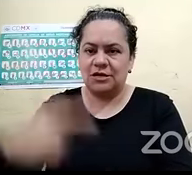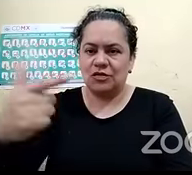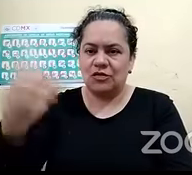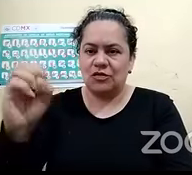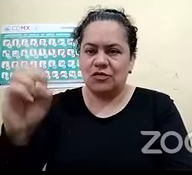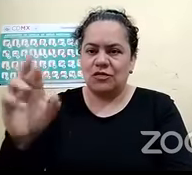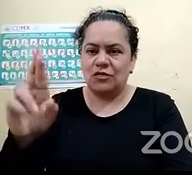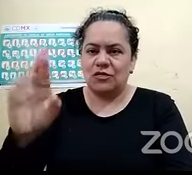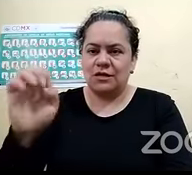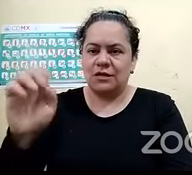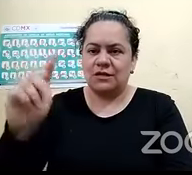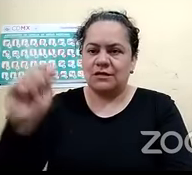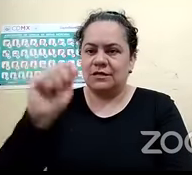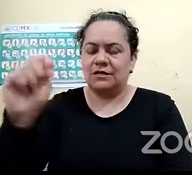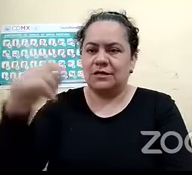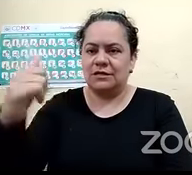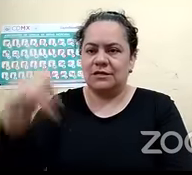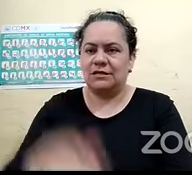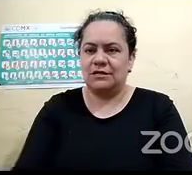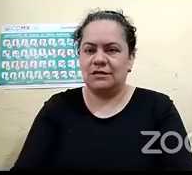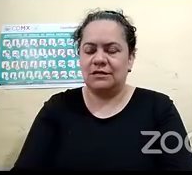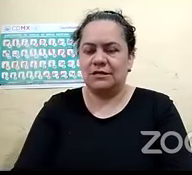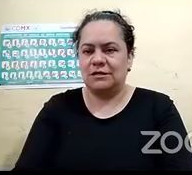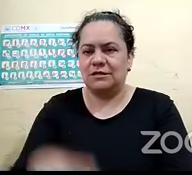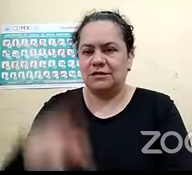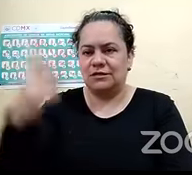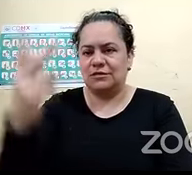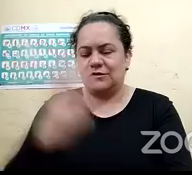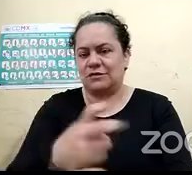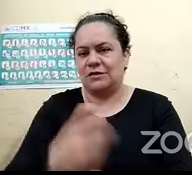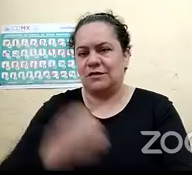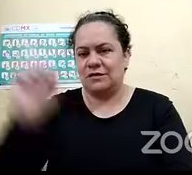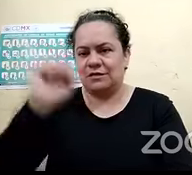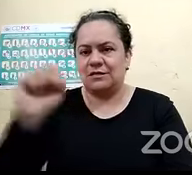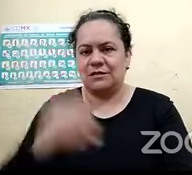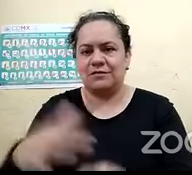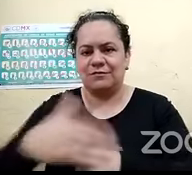el segundo sábado de cada mes con otro interesante tema hasta la próxima amen